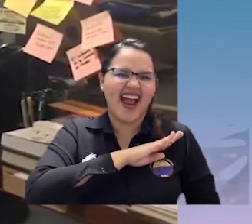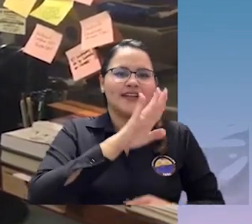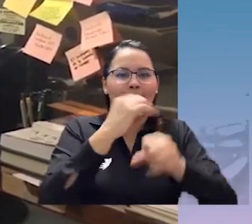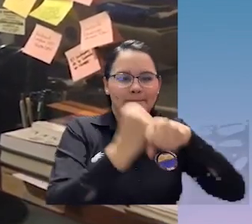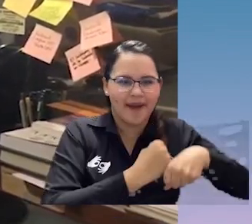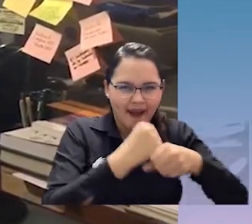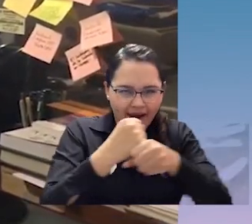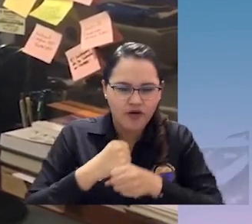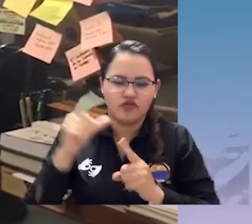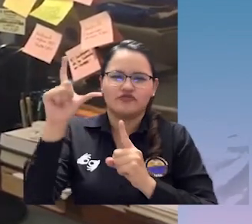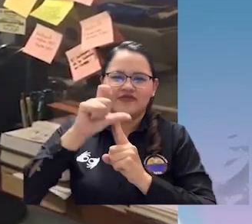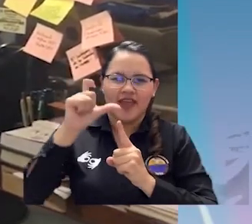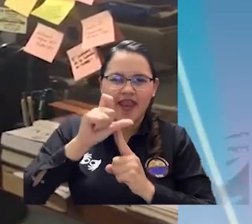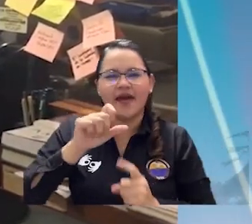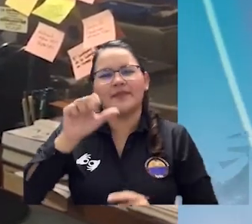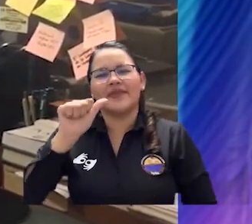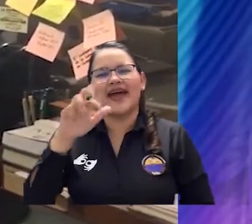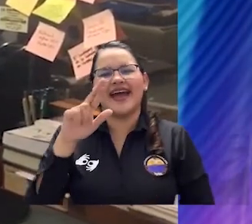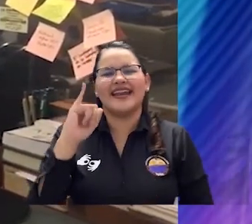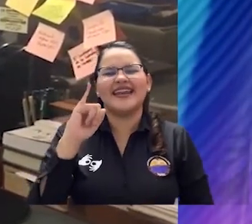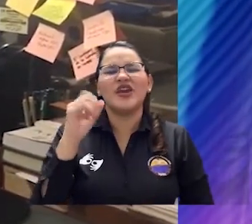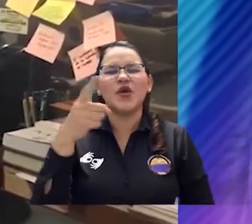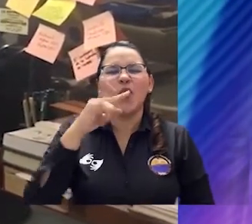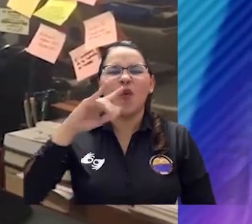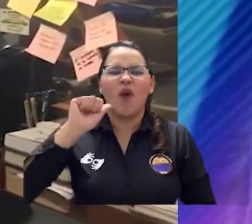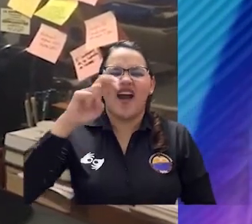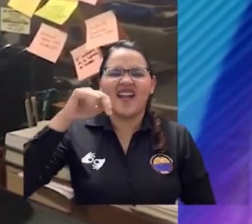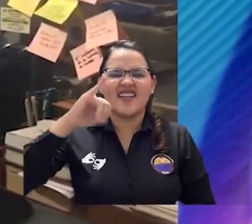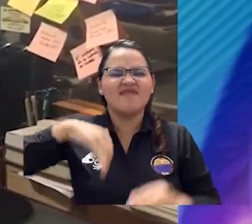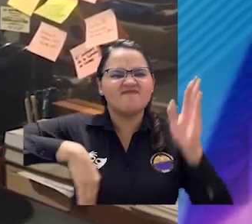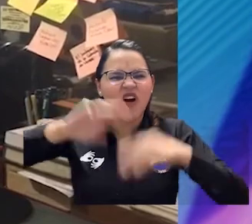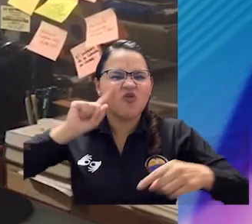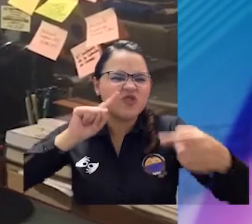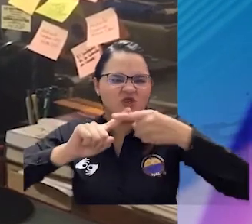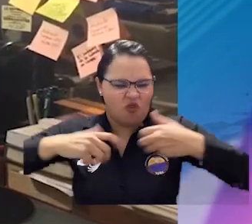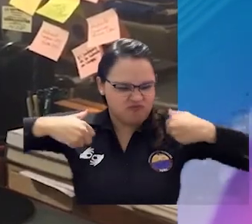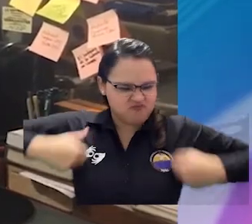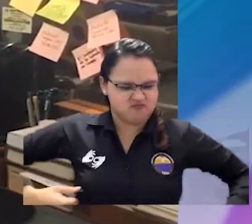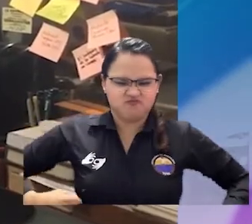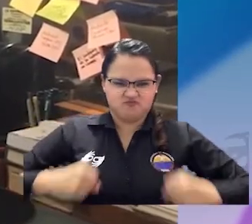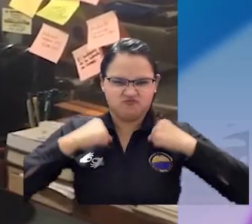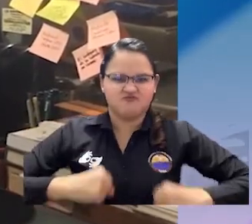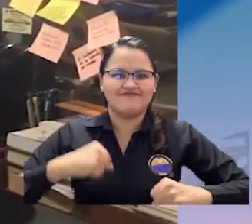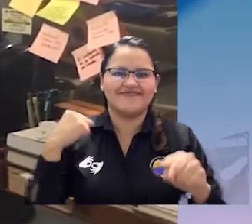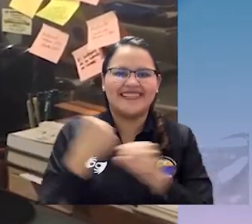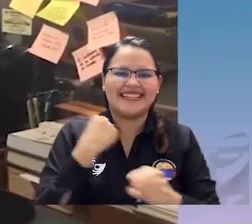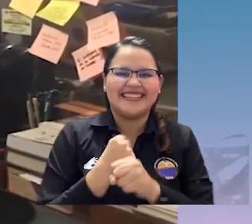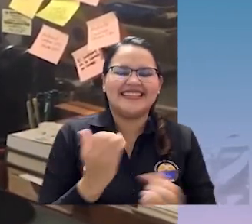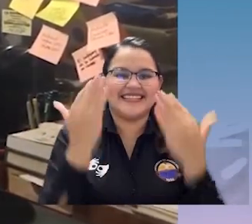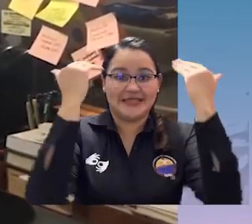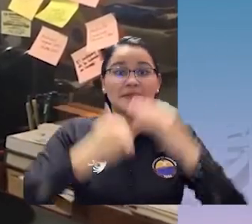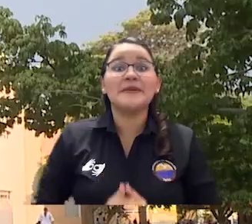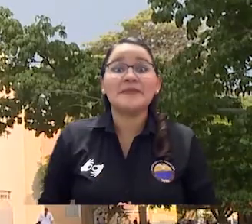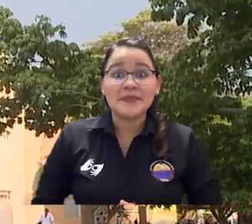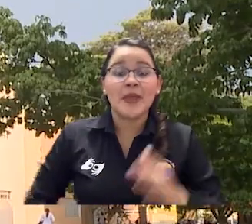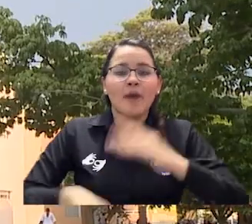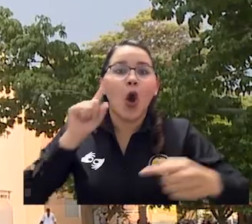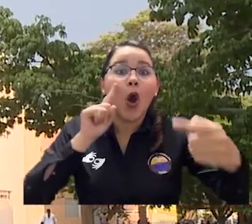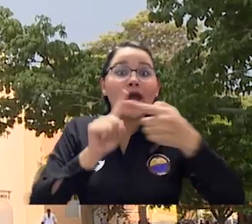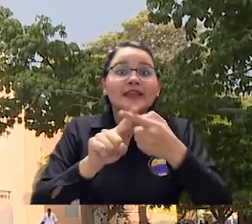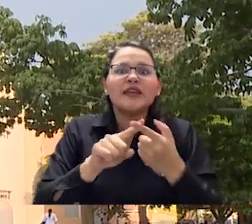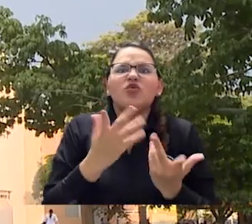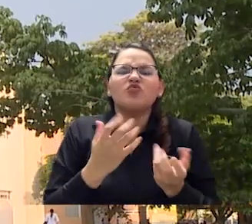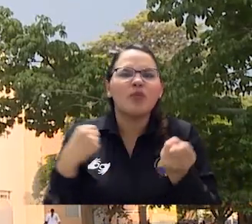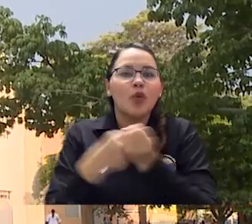sueño a más de 10 mil estudiantes provenientes de las instituciones públicas del Distrito de Santa Marta. Los